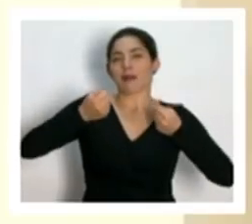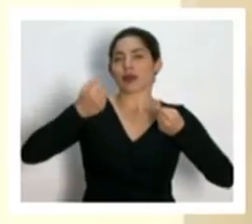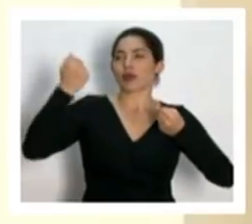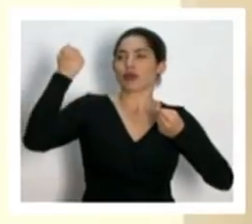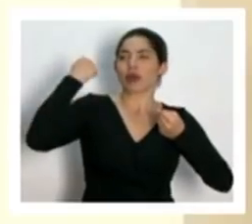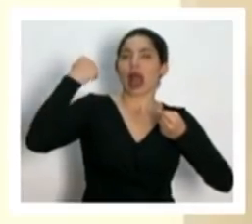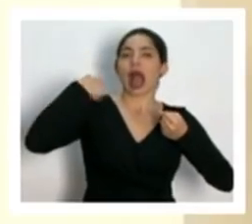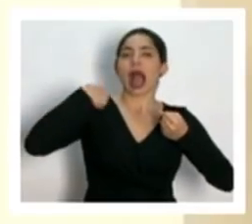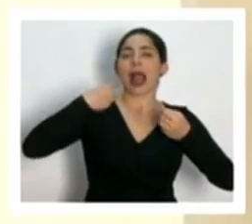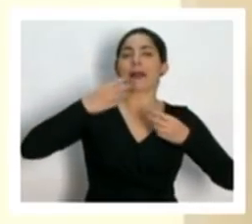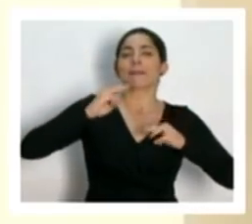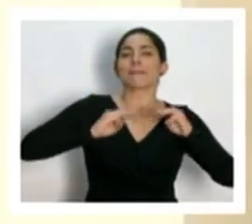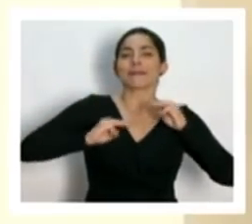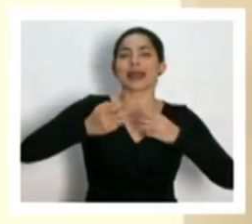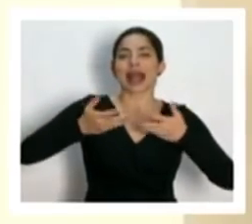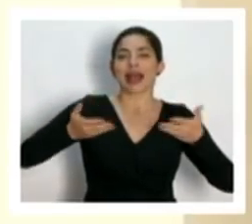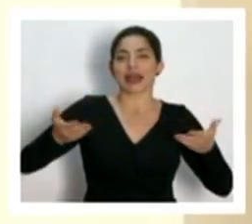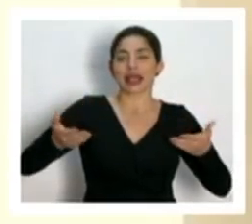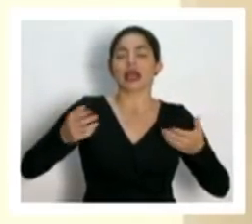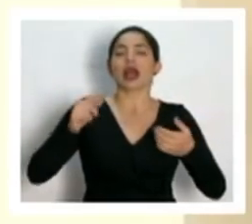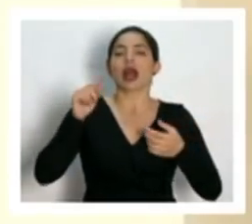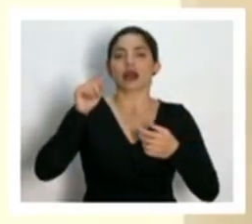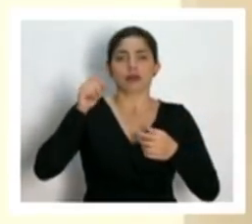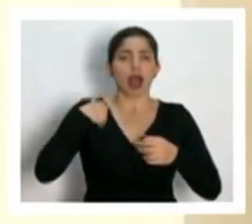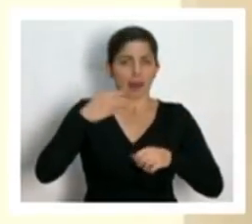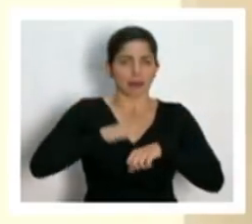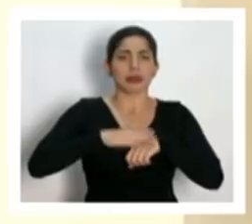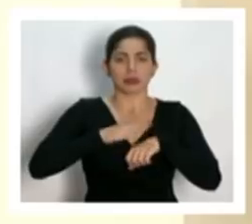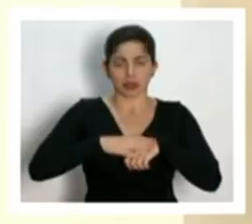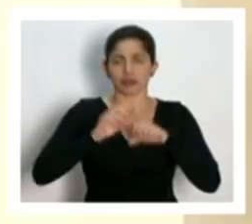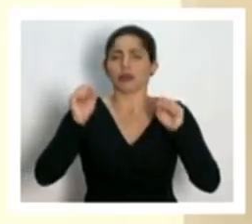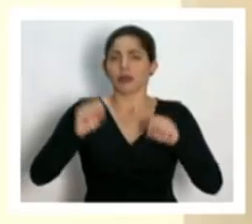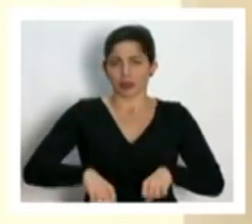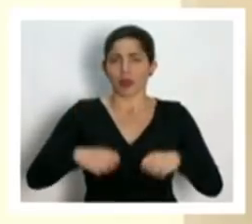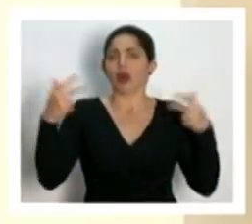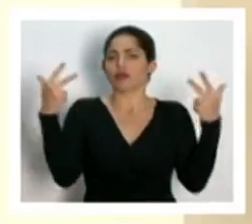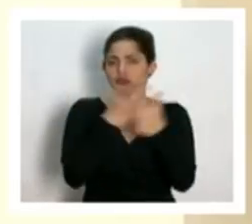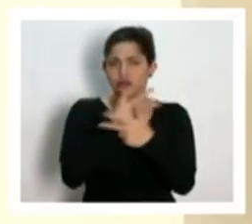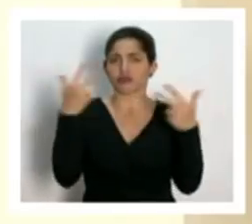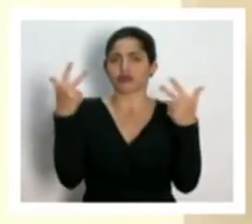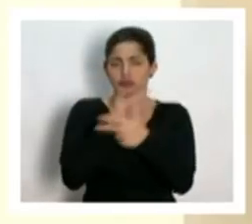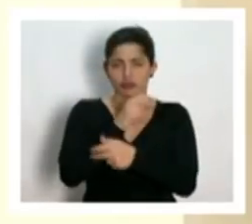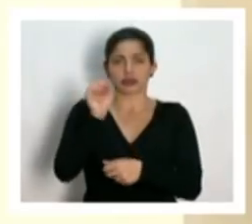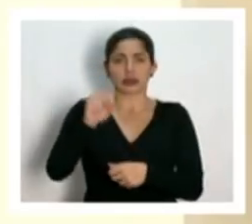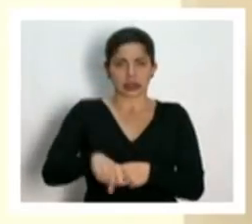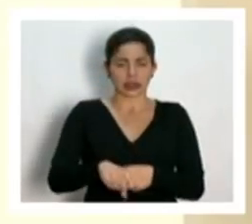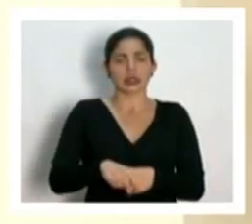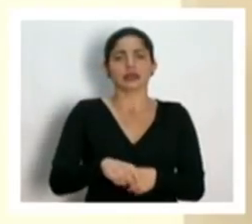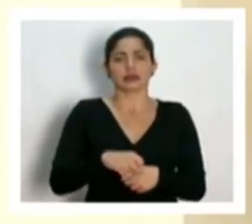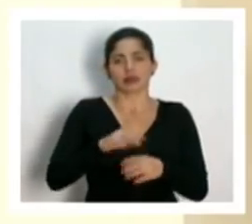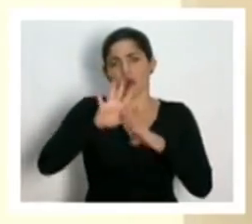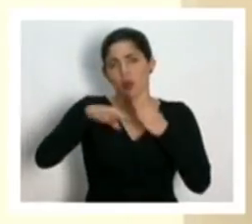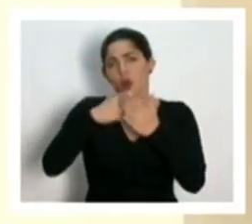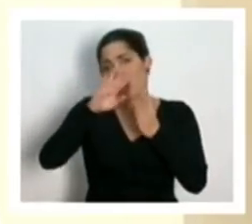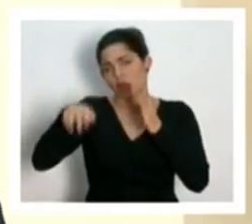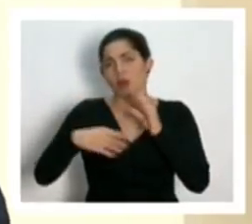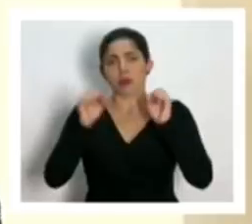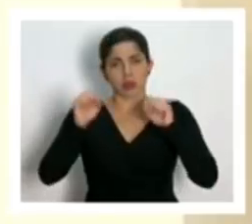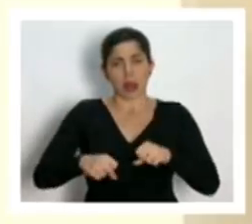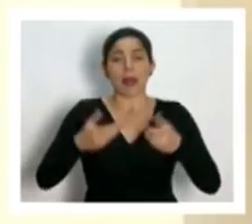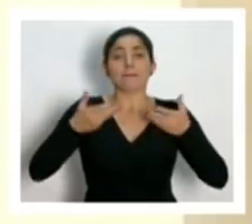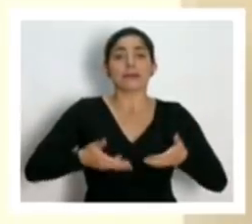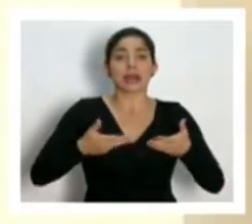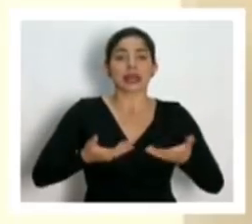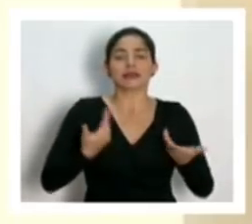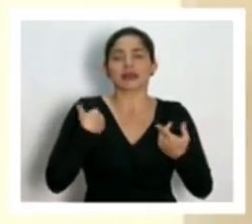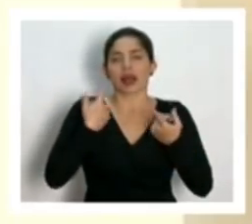de mercadería van a terminar tener permitido circular durante este horario y cuando digo pesados pues